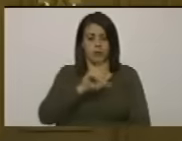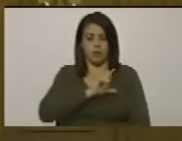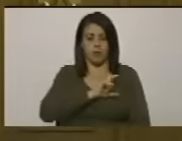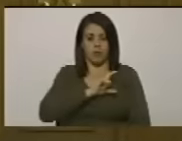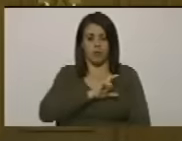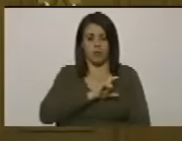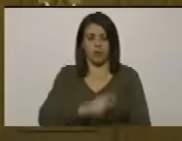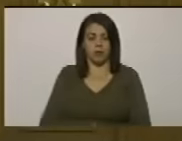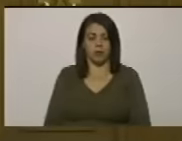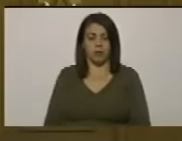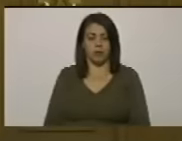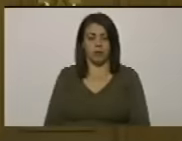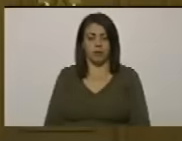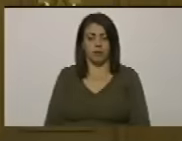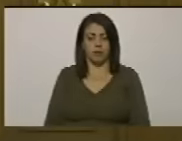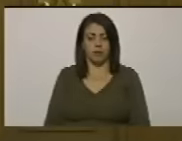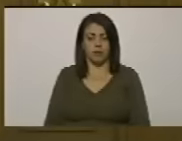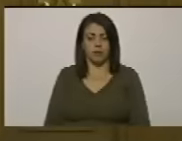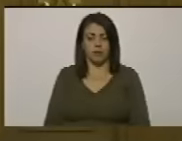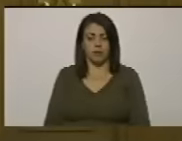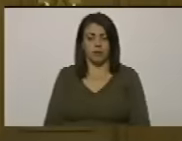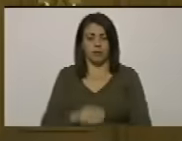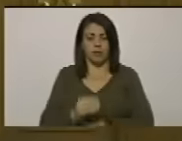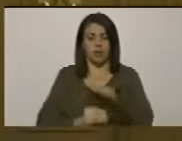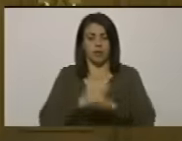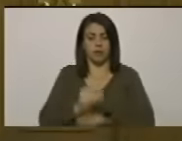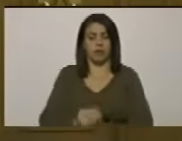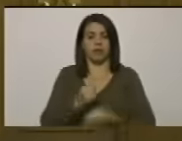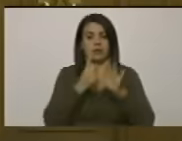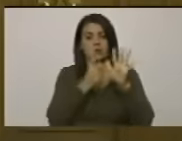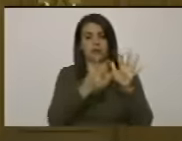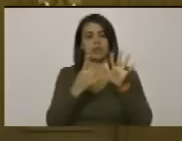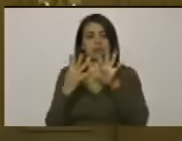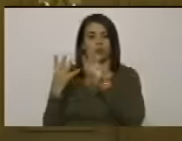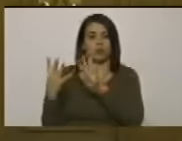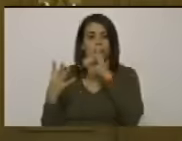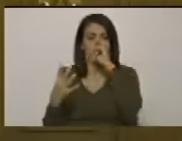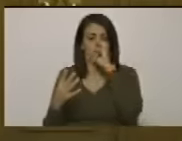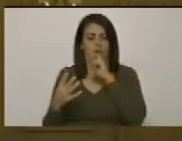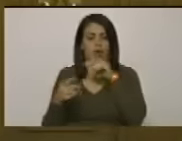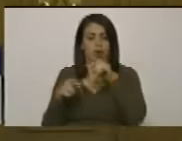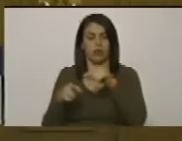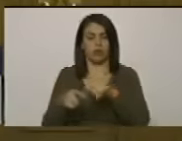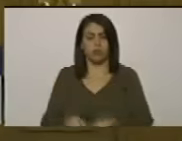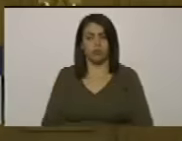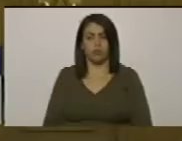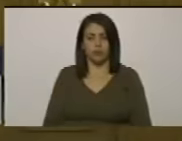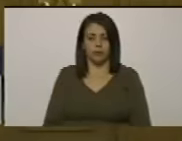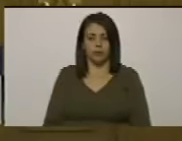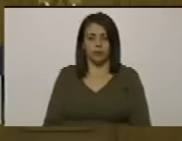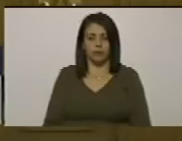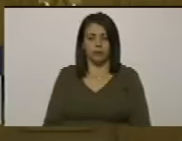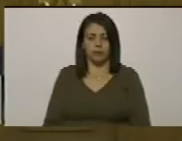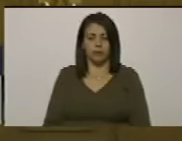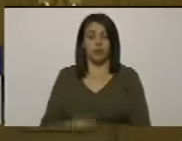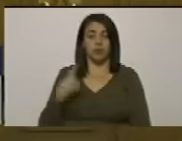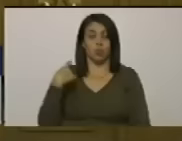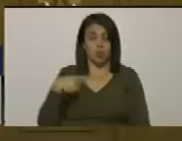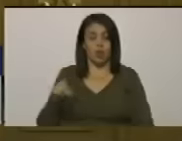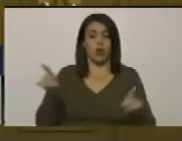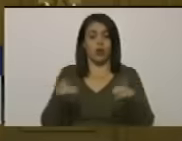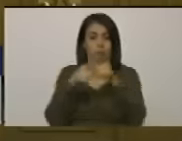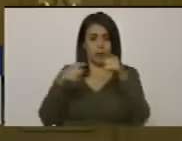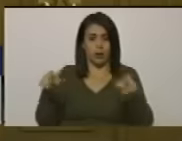enero pero hace 69 años estuviese